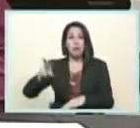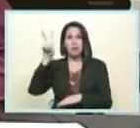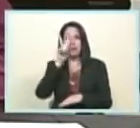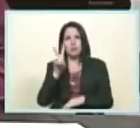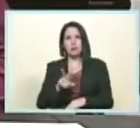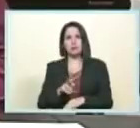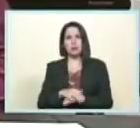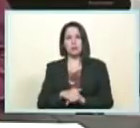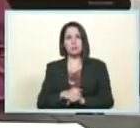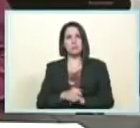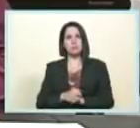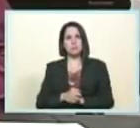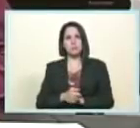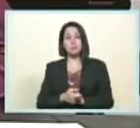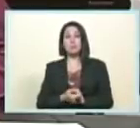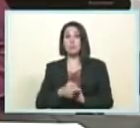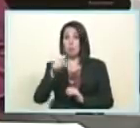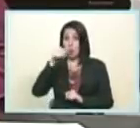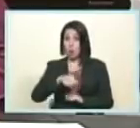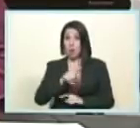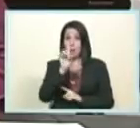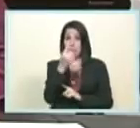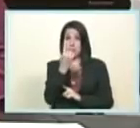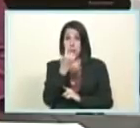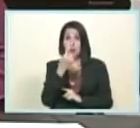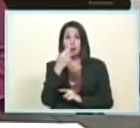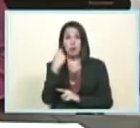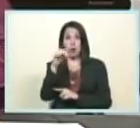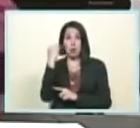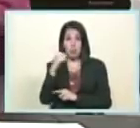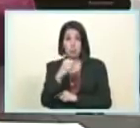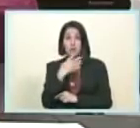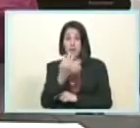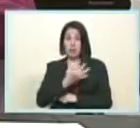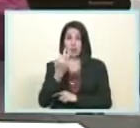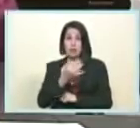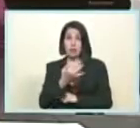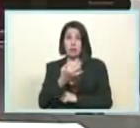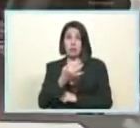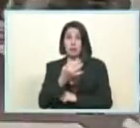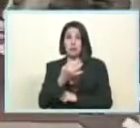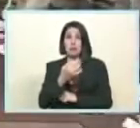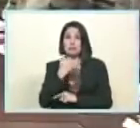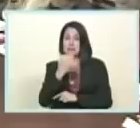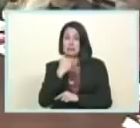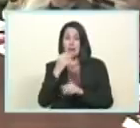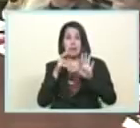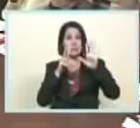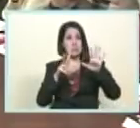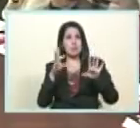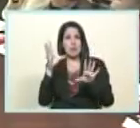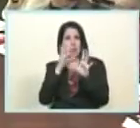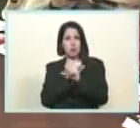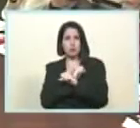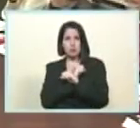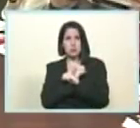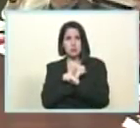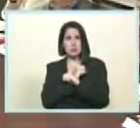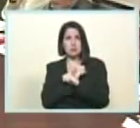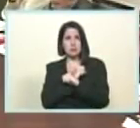patria amada venceremos gracias patria amada que viva la navidad que viva el 2017